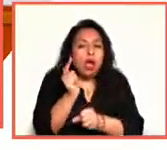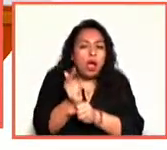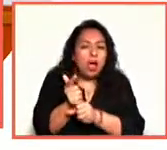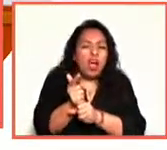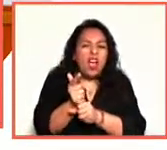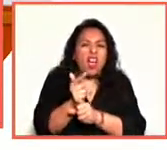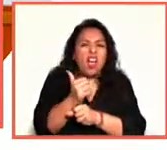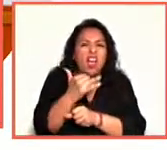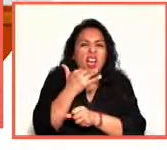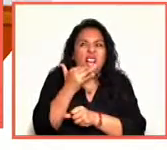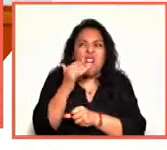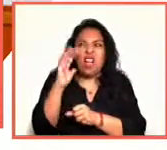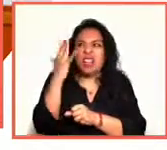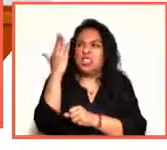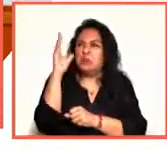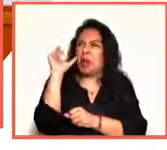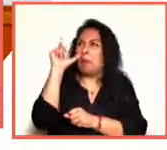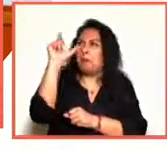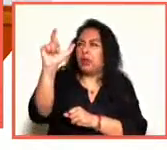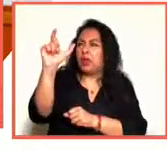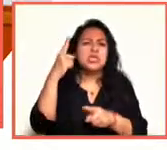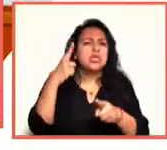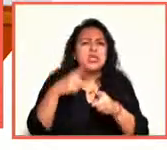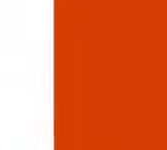en el espejo. ¿De qué se trata, Laura?